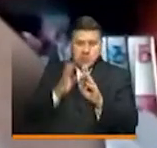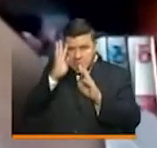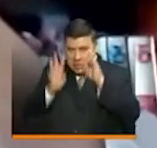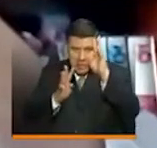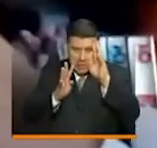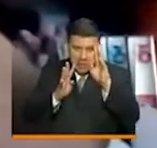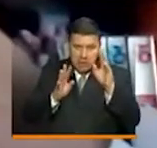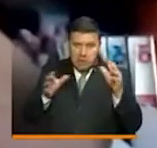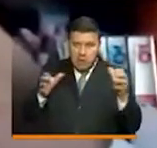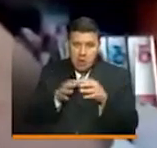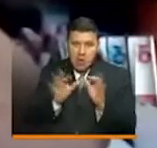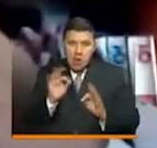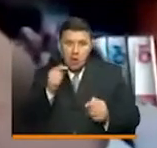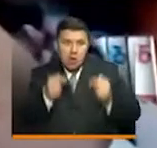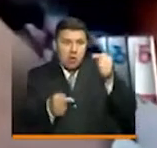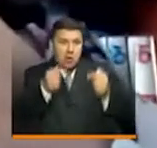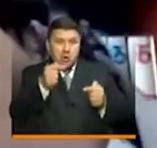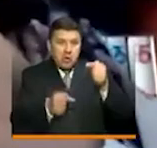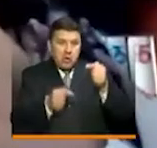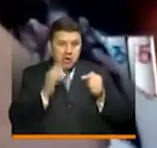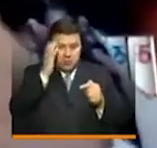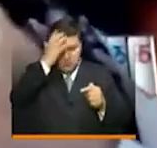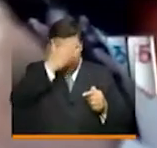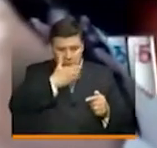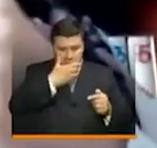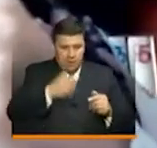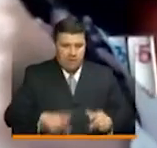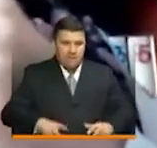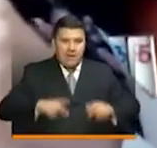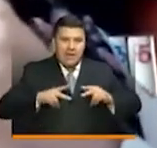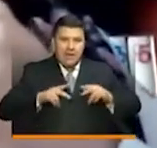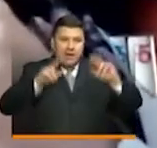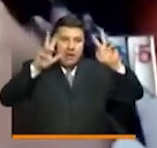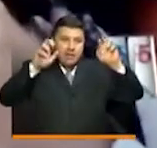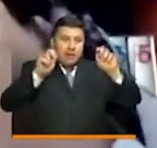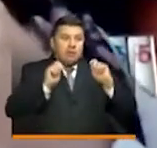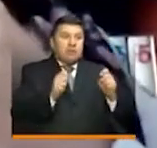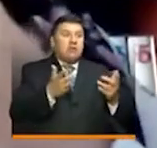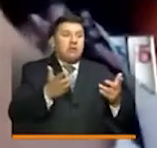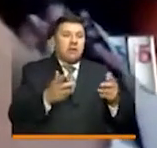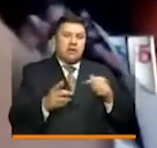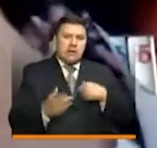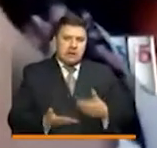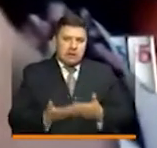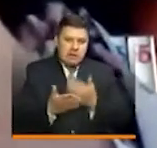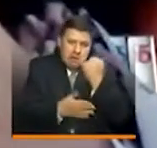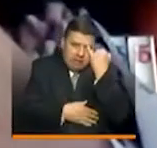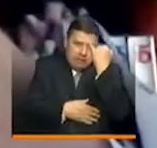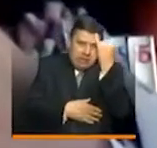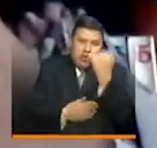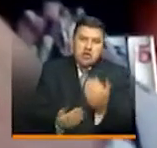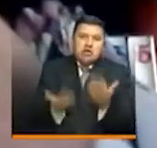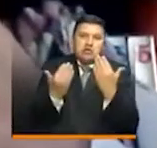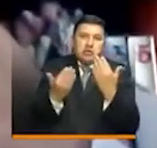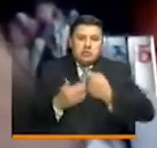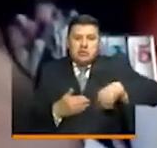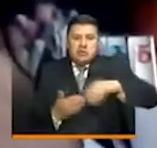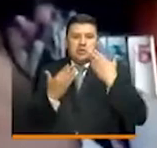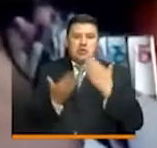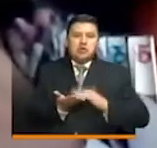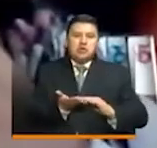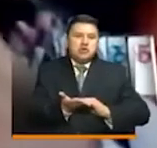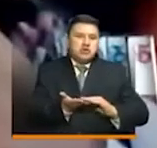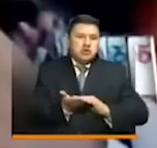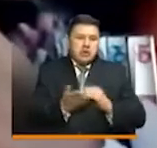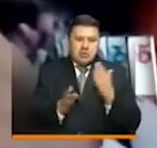y organizadores del concurso Cascos de Vida, pues por brindarnos la oportunidad de contribuir con una idea que sirva para solucionar